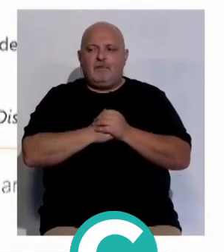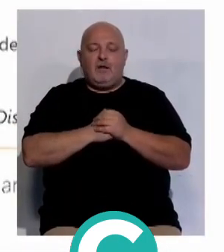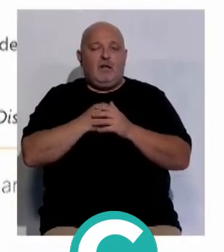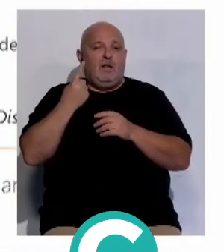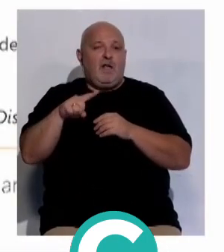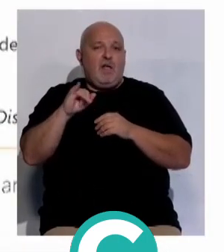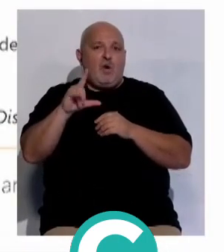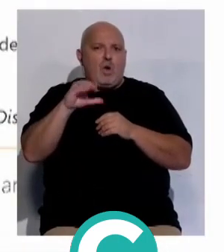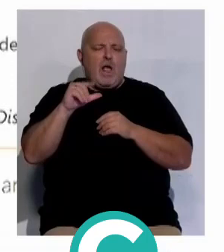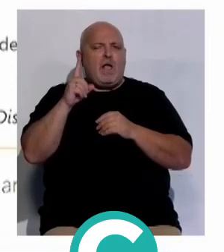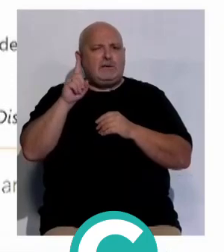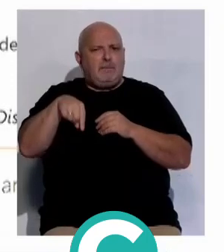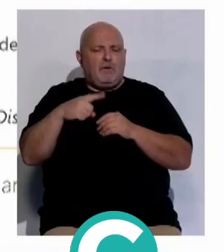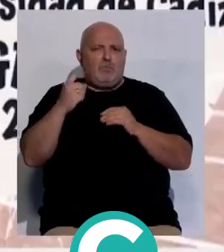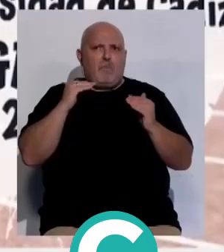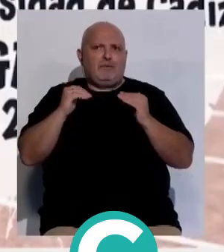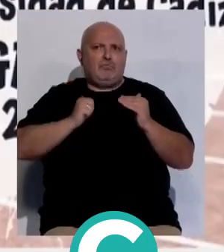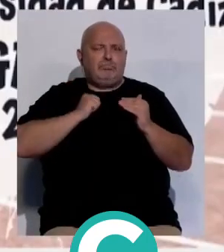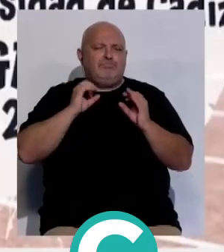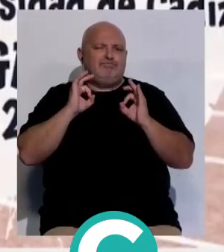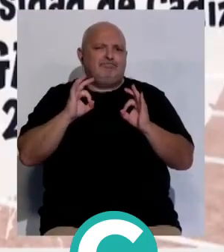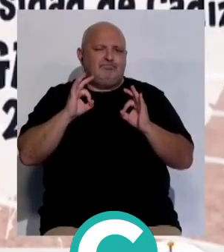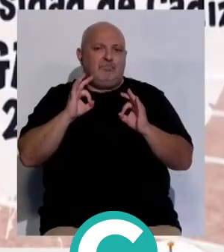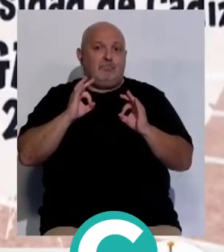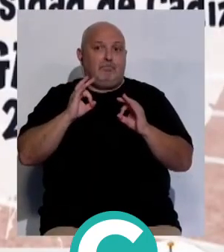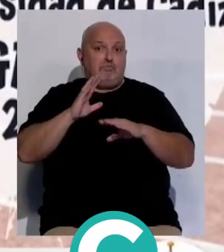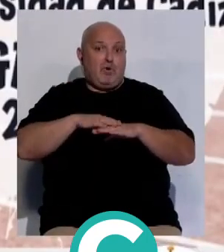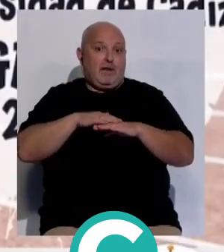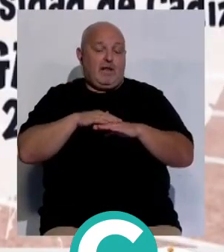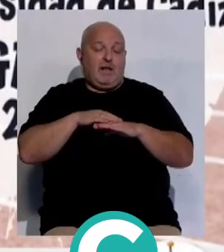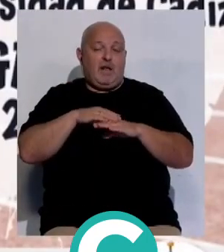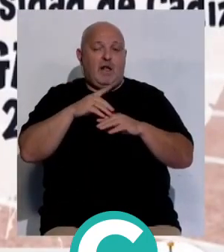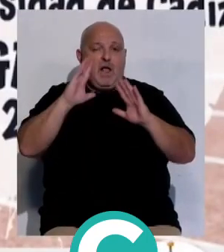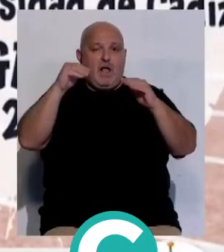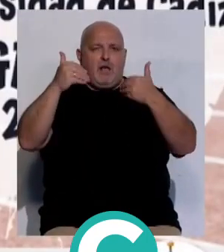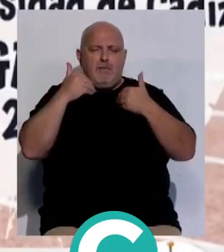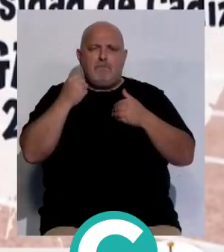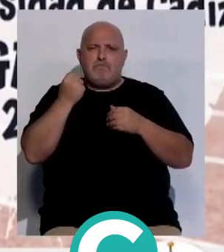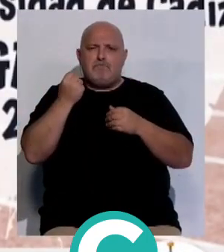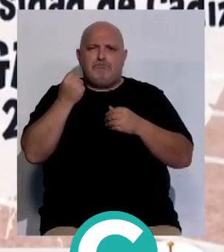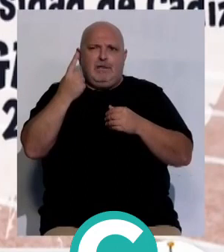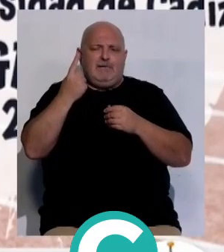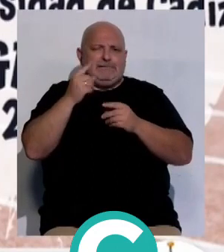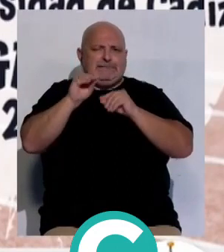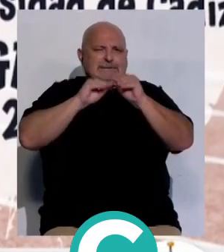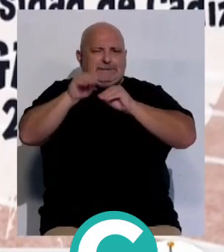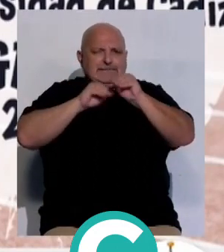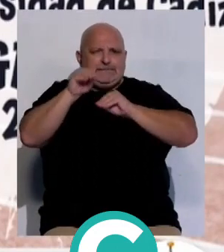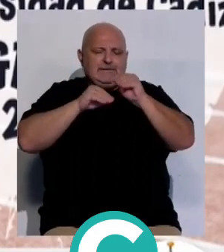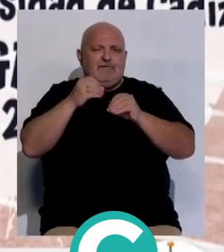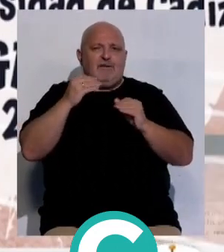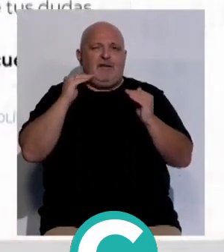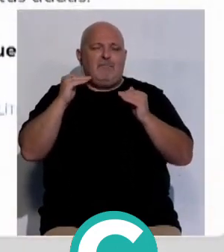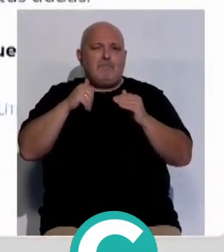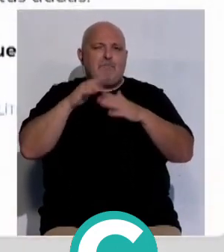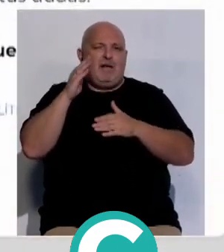De esta forma, UCA llega además en un momento particularmente oportuno, ya que se encargará de atender miles de peticiones de información en el